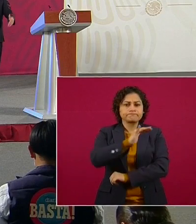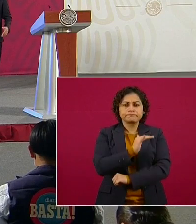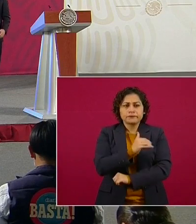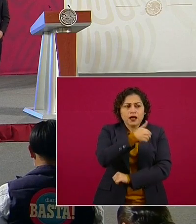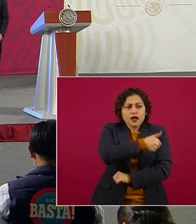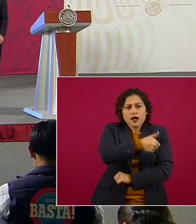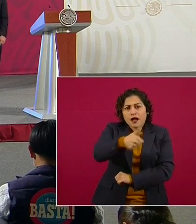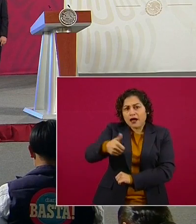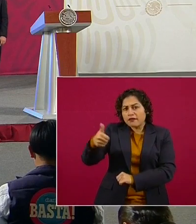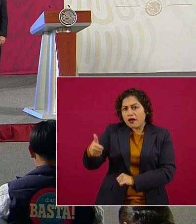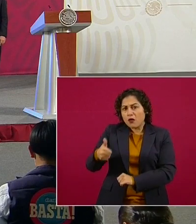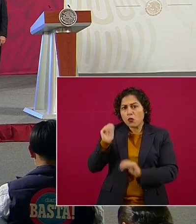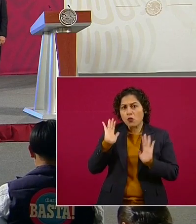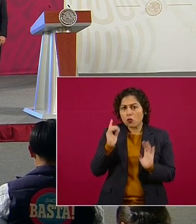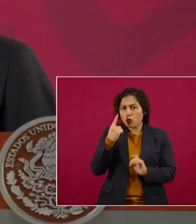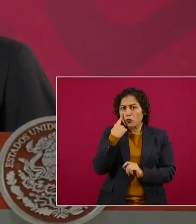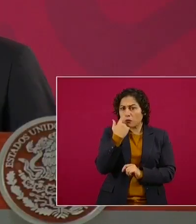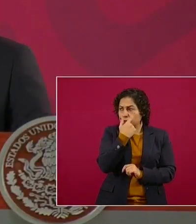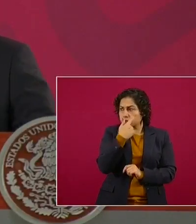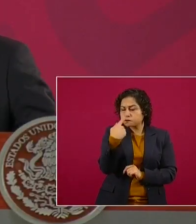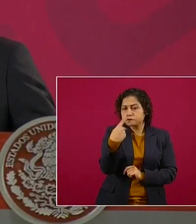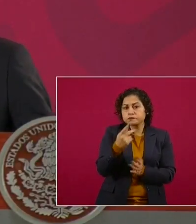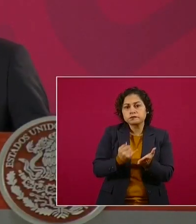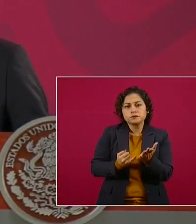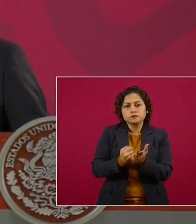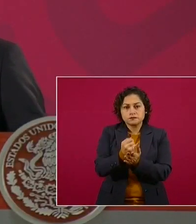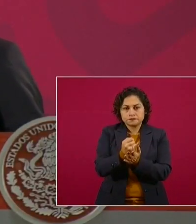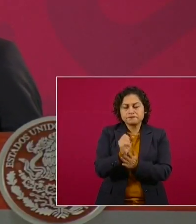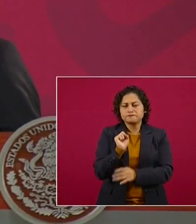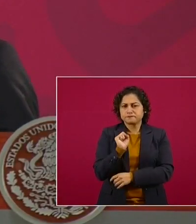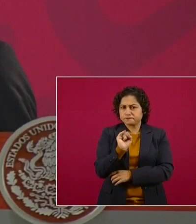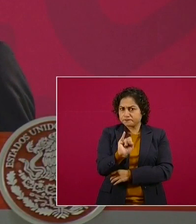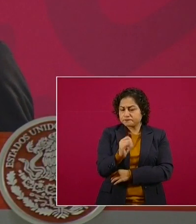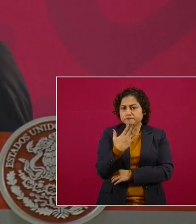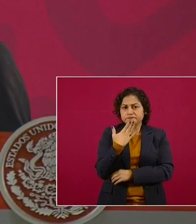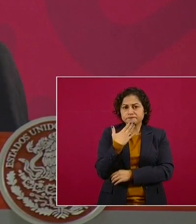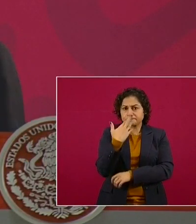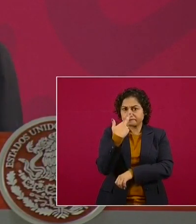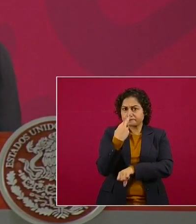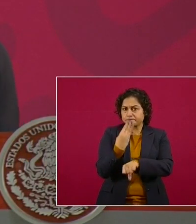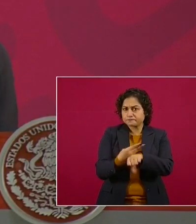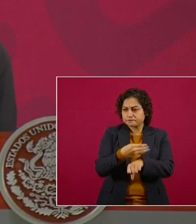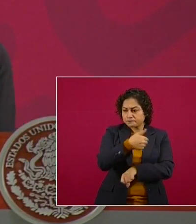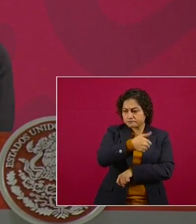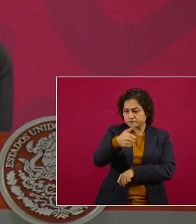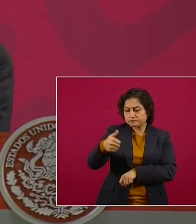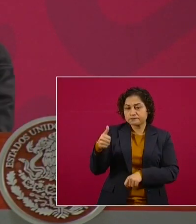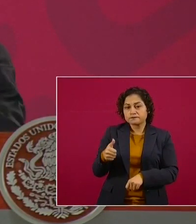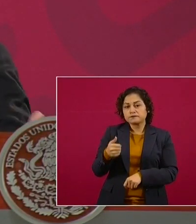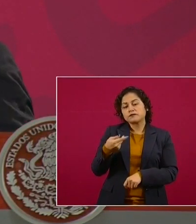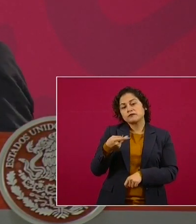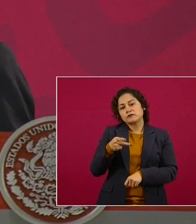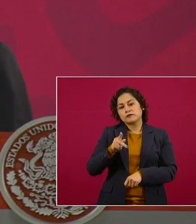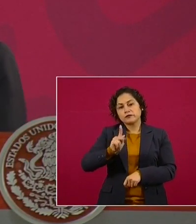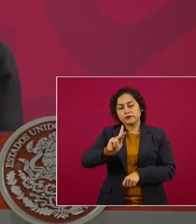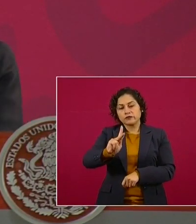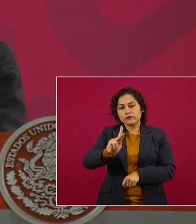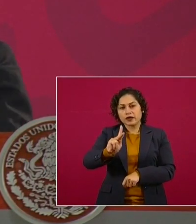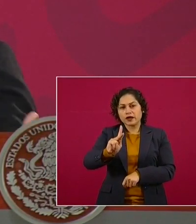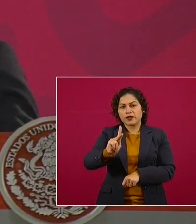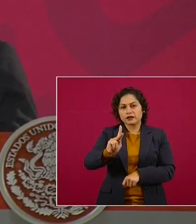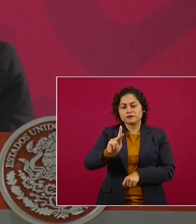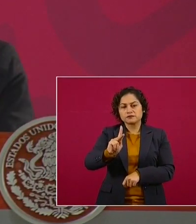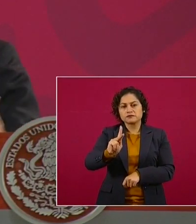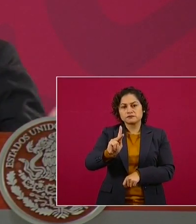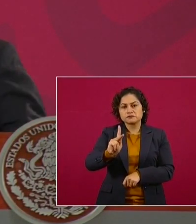Pero siempre la